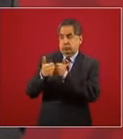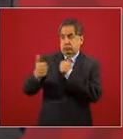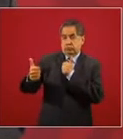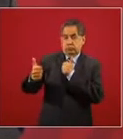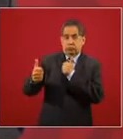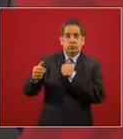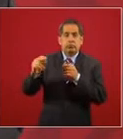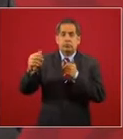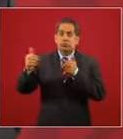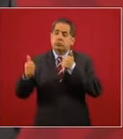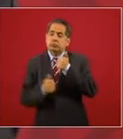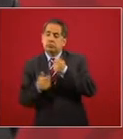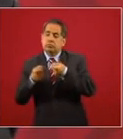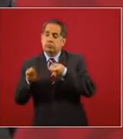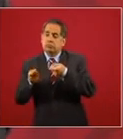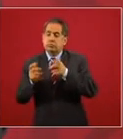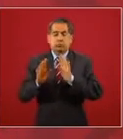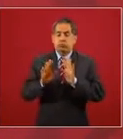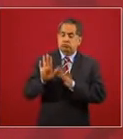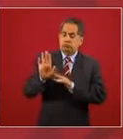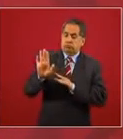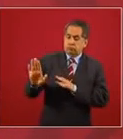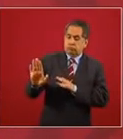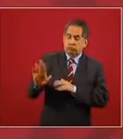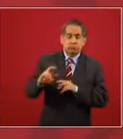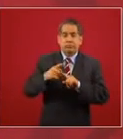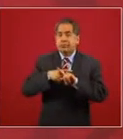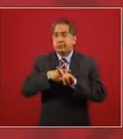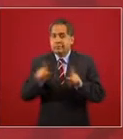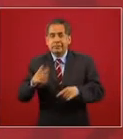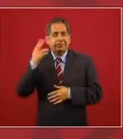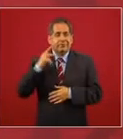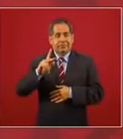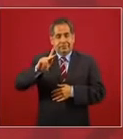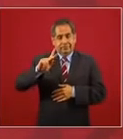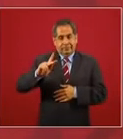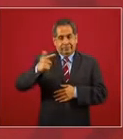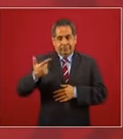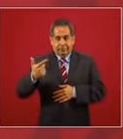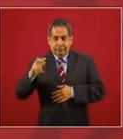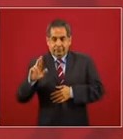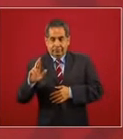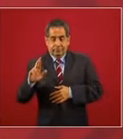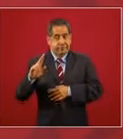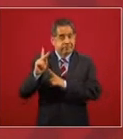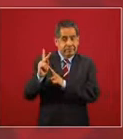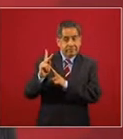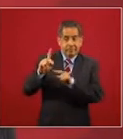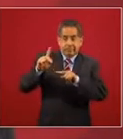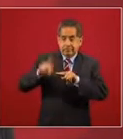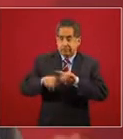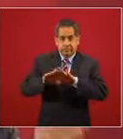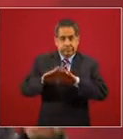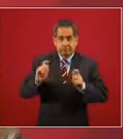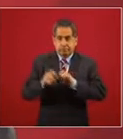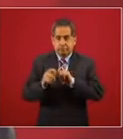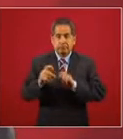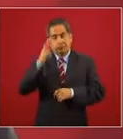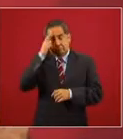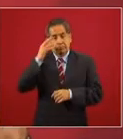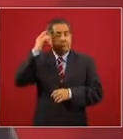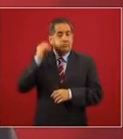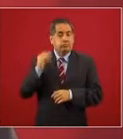ya no es la procuraduría general de la república que dependía